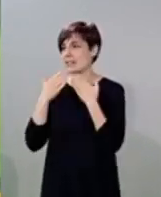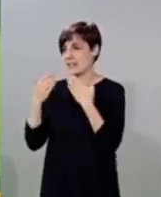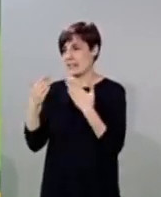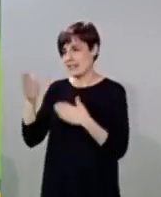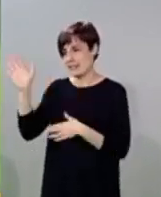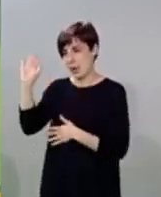luego.